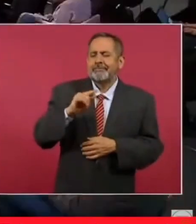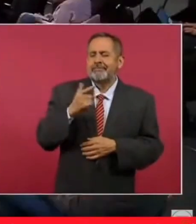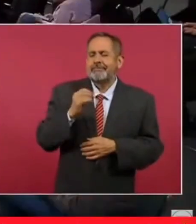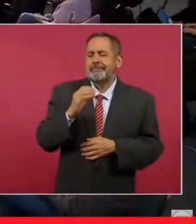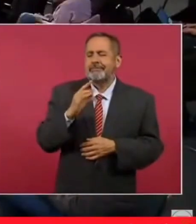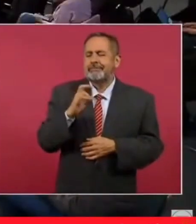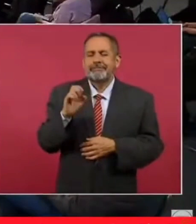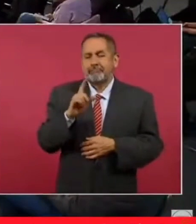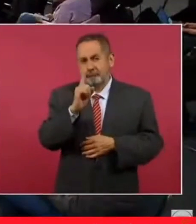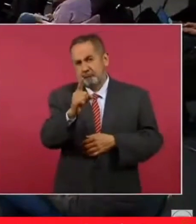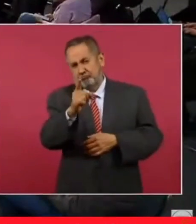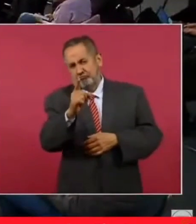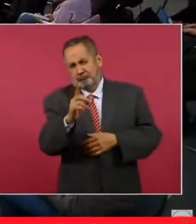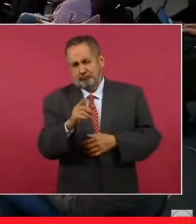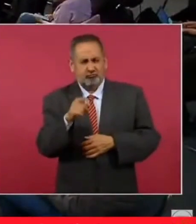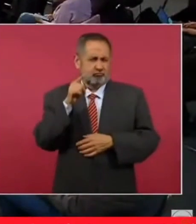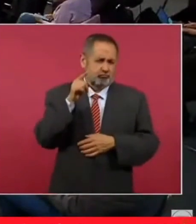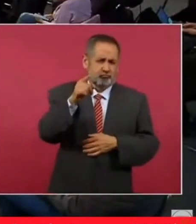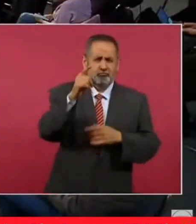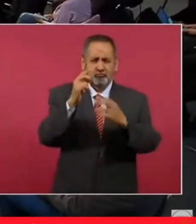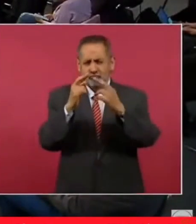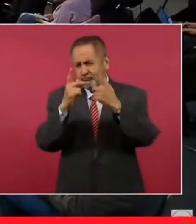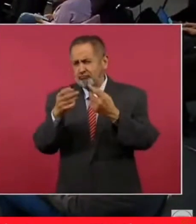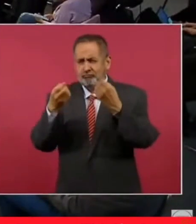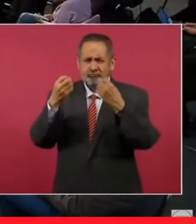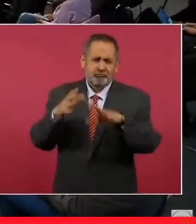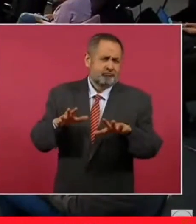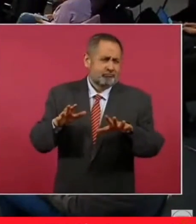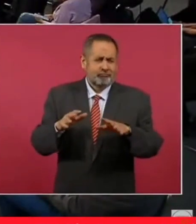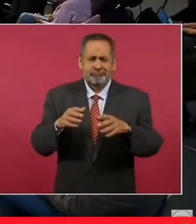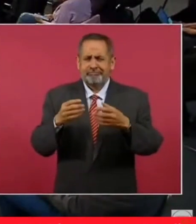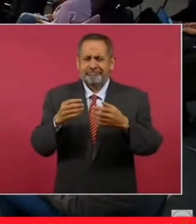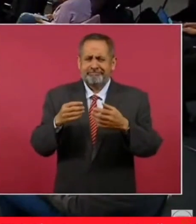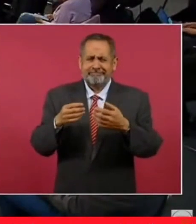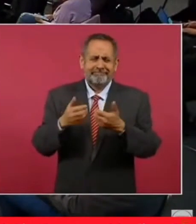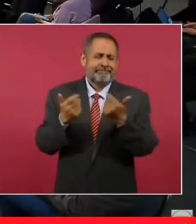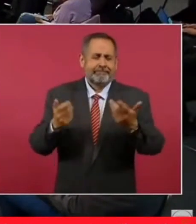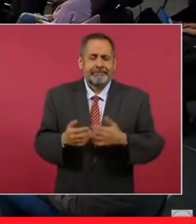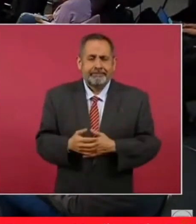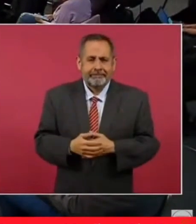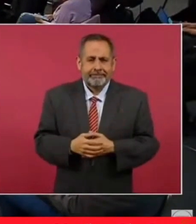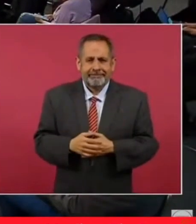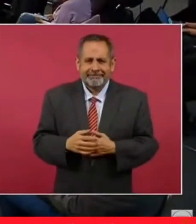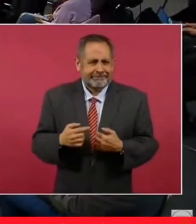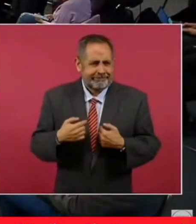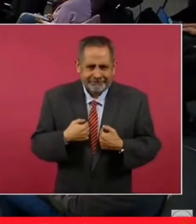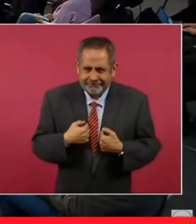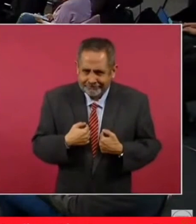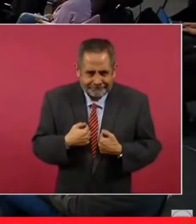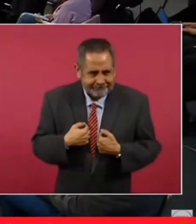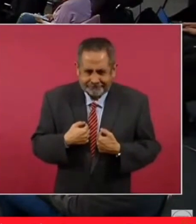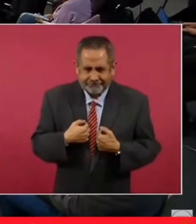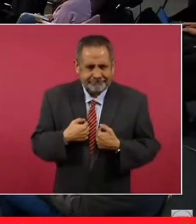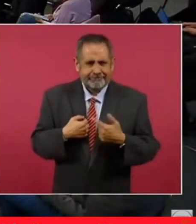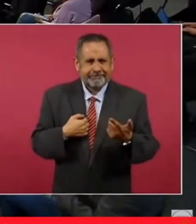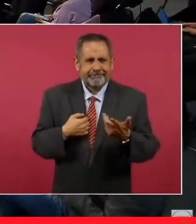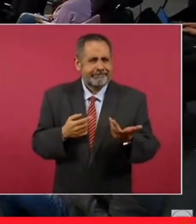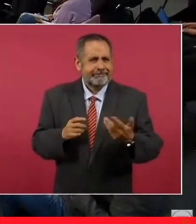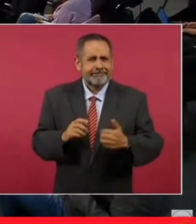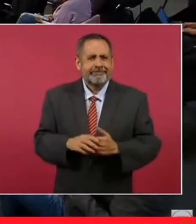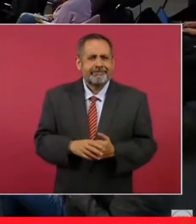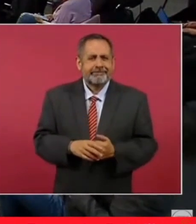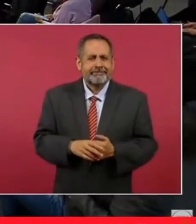estás destruyendo, nos estás dividiendo, no es conmigo, es con la,